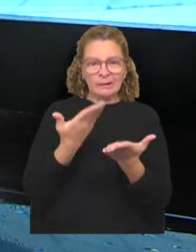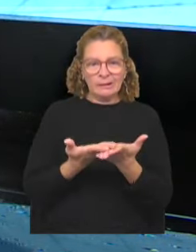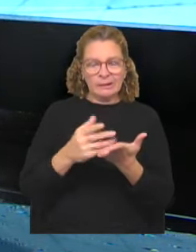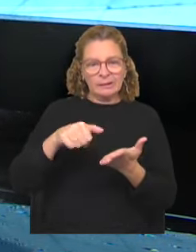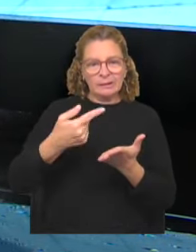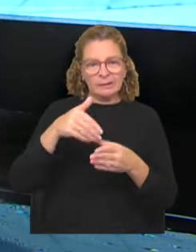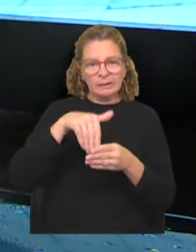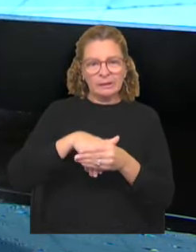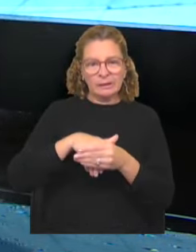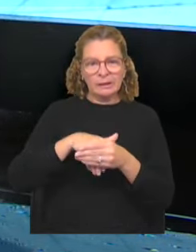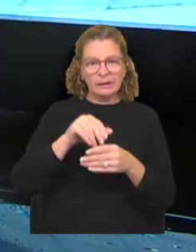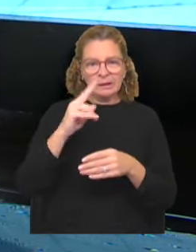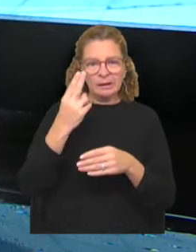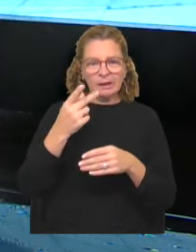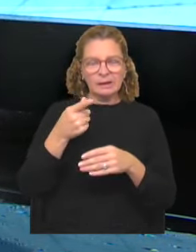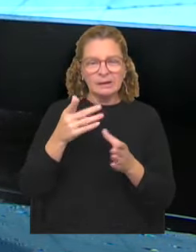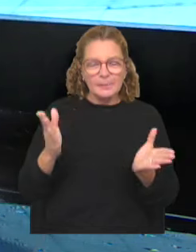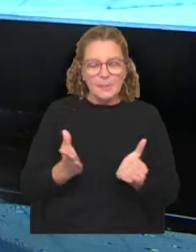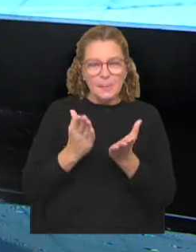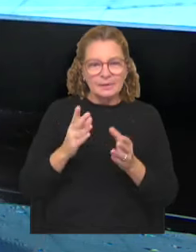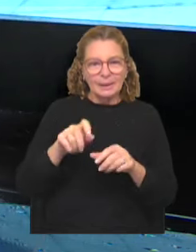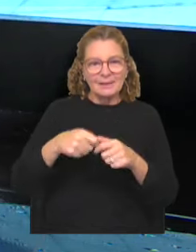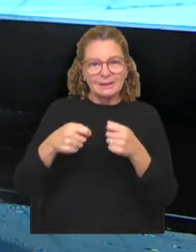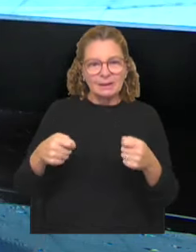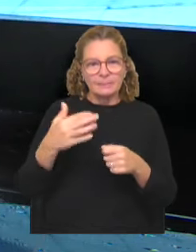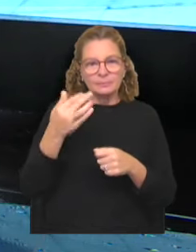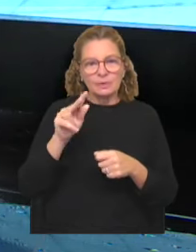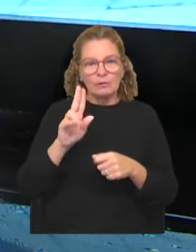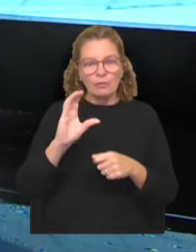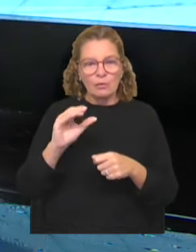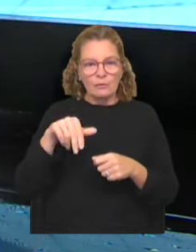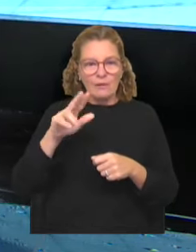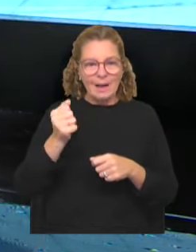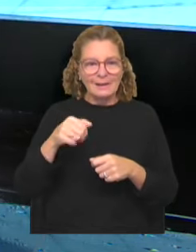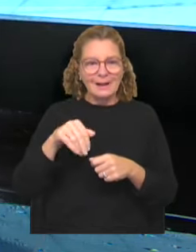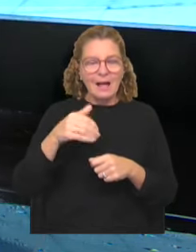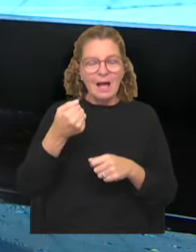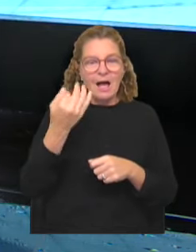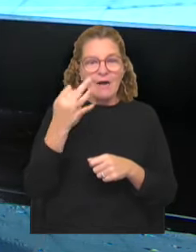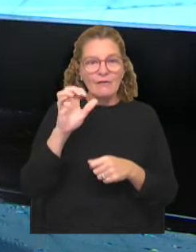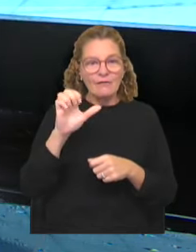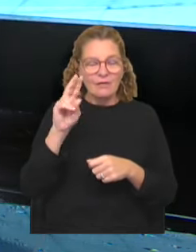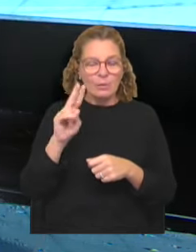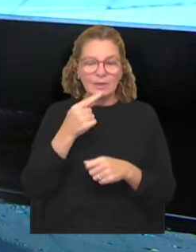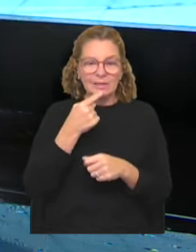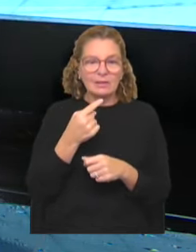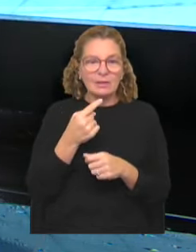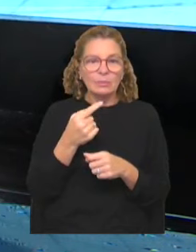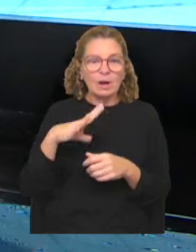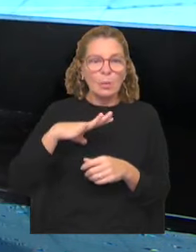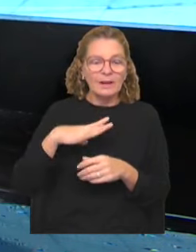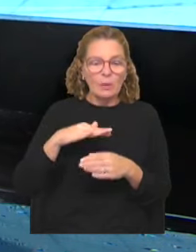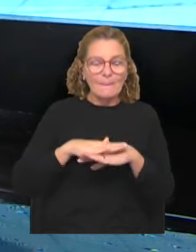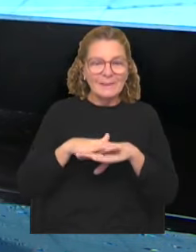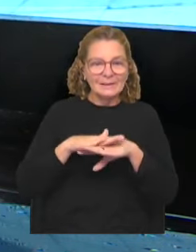elecciones nacionales, la que impulsa el PIT-CNT, FUCBAN y la FEU, que busca una enmienda que asegure una jubilación